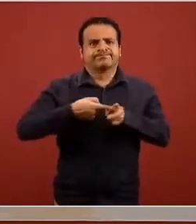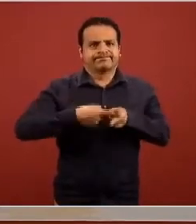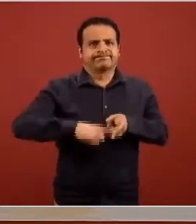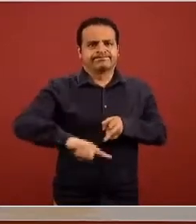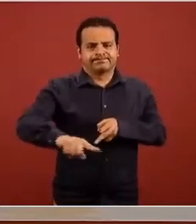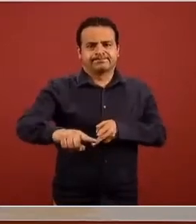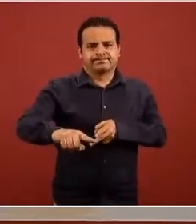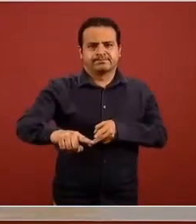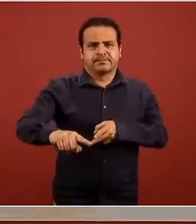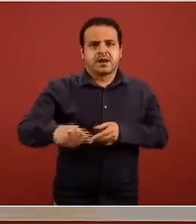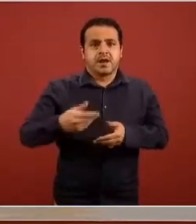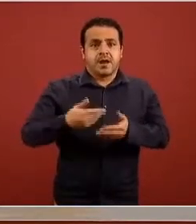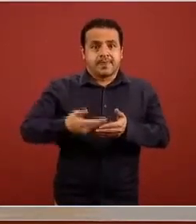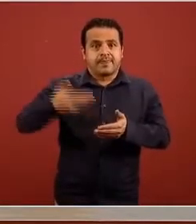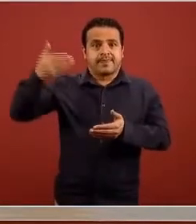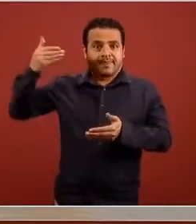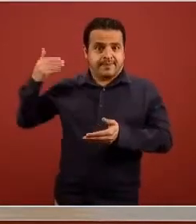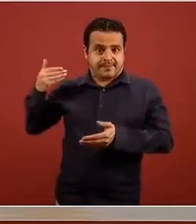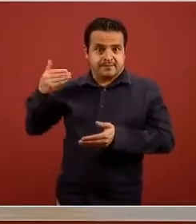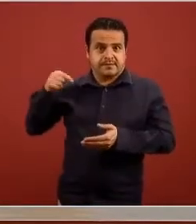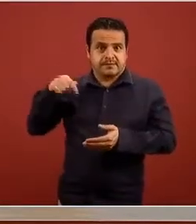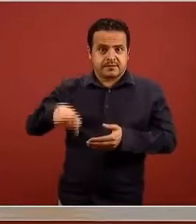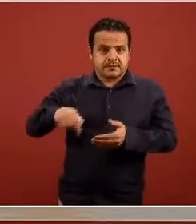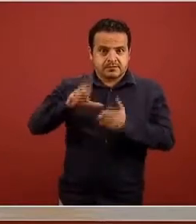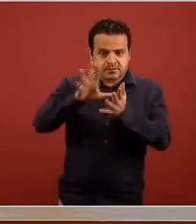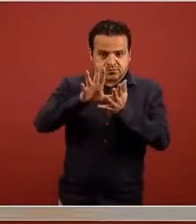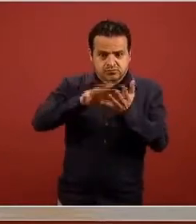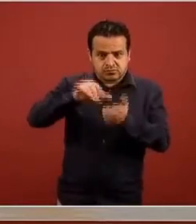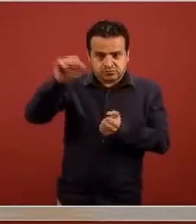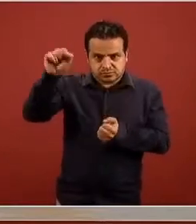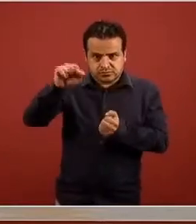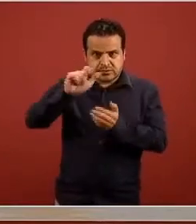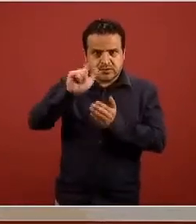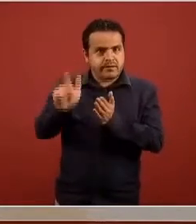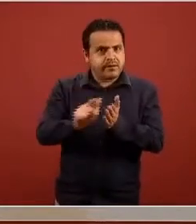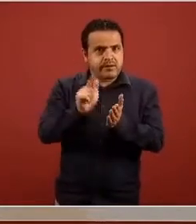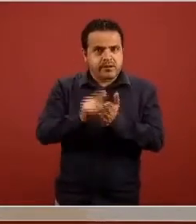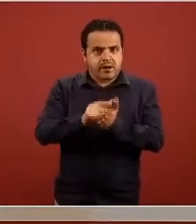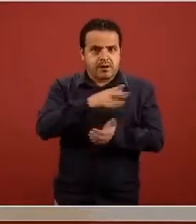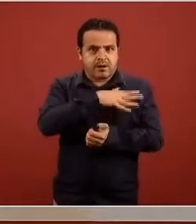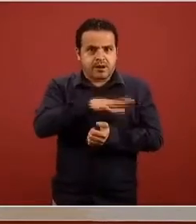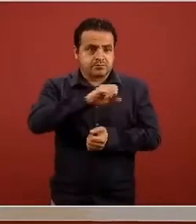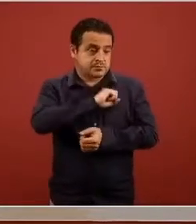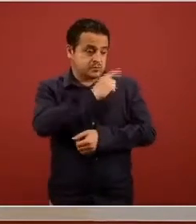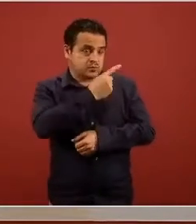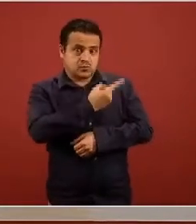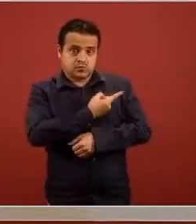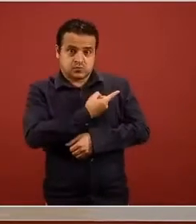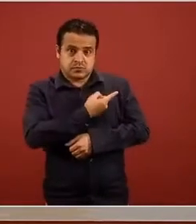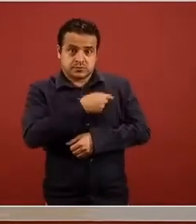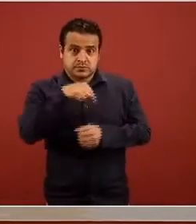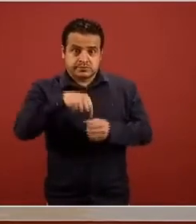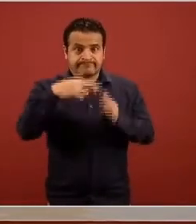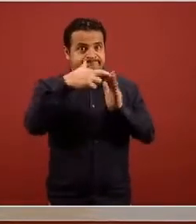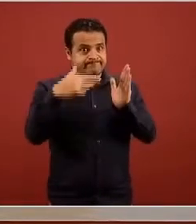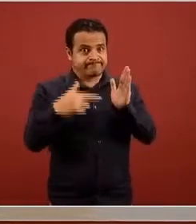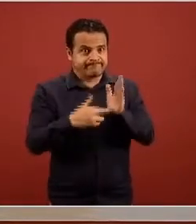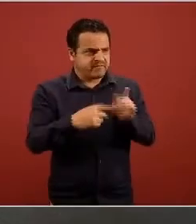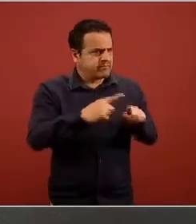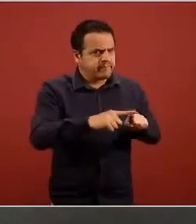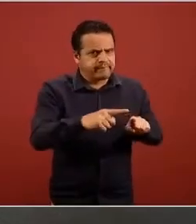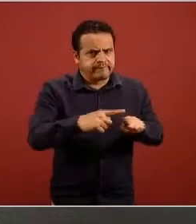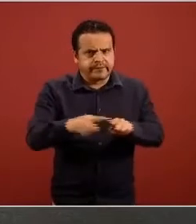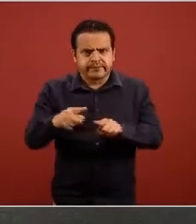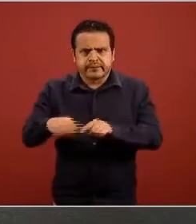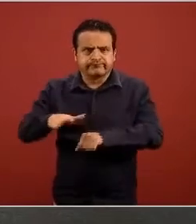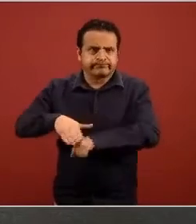en la legislación mexicana desde la constitución la ley general de salud y distintos reglamentos para convocar